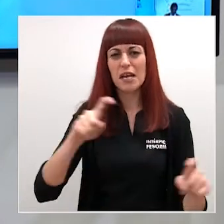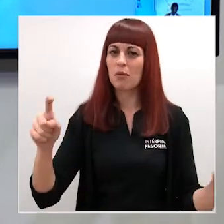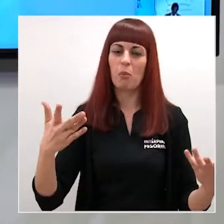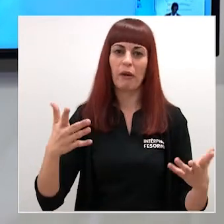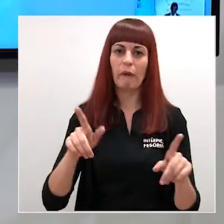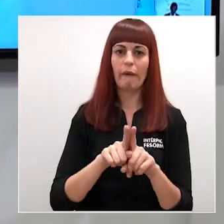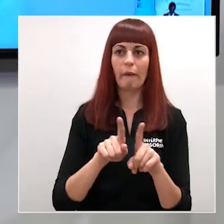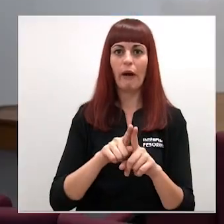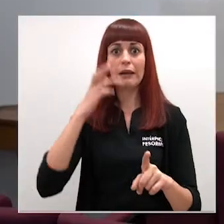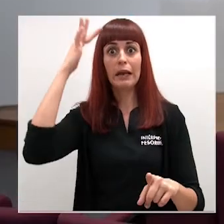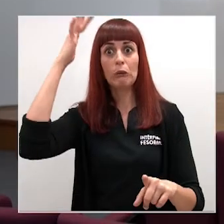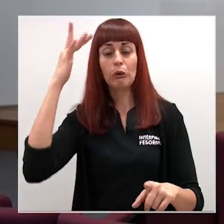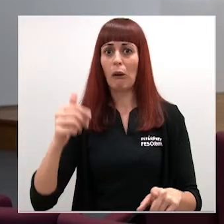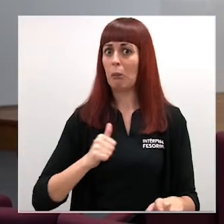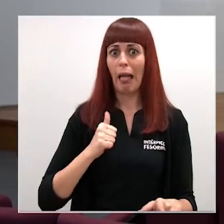falsas expectativas